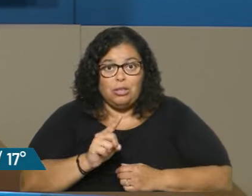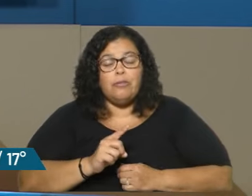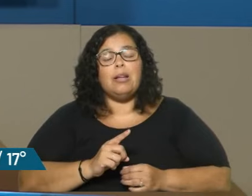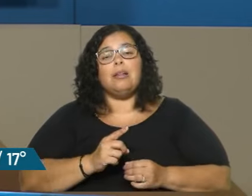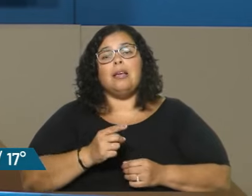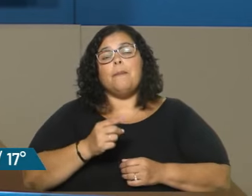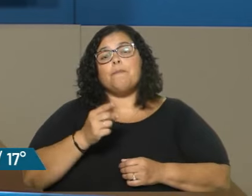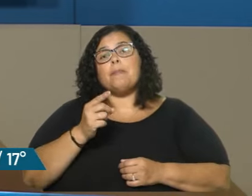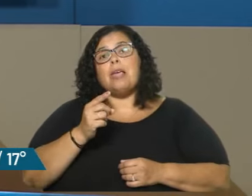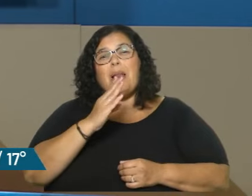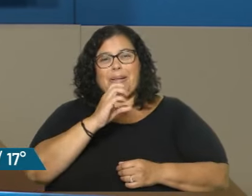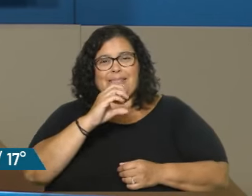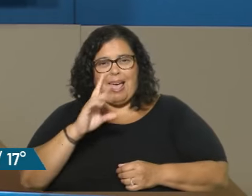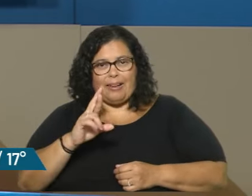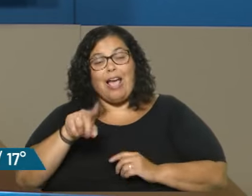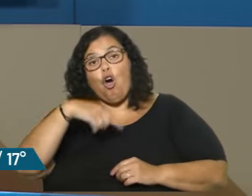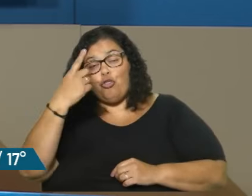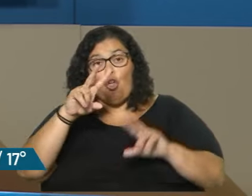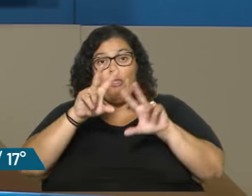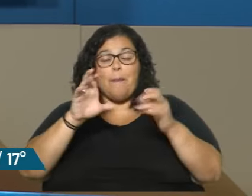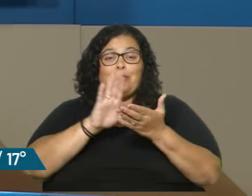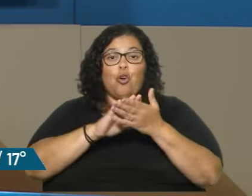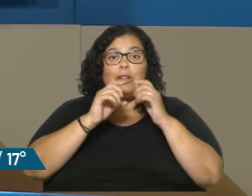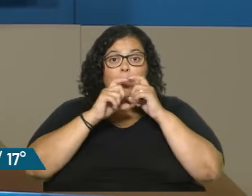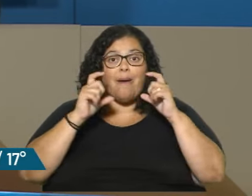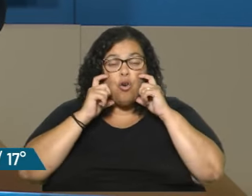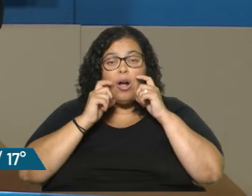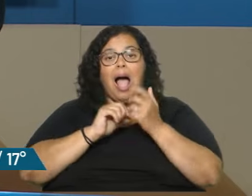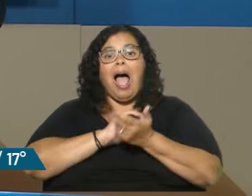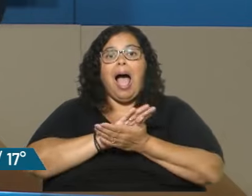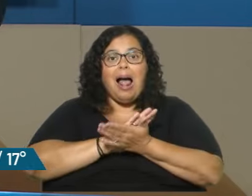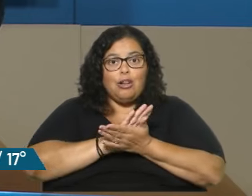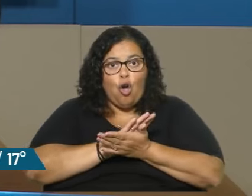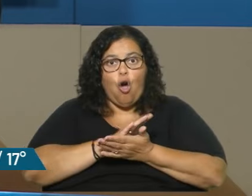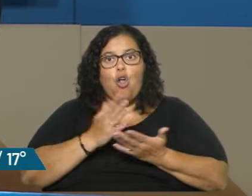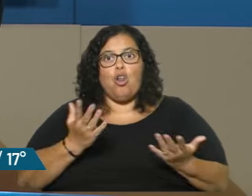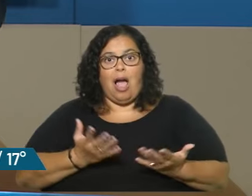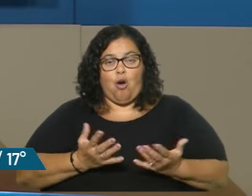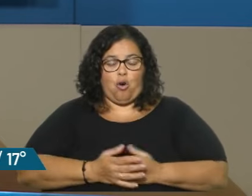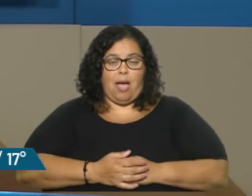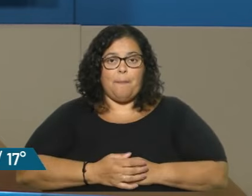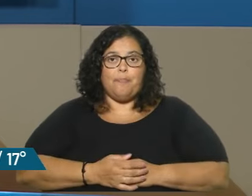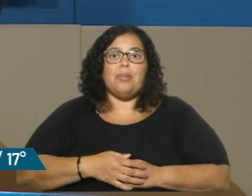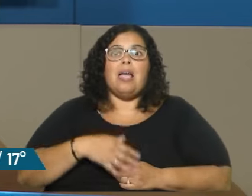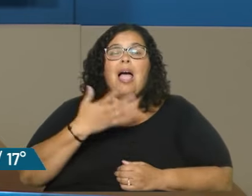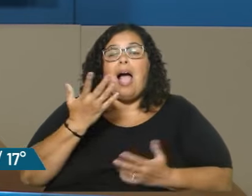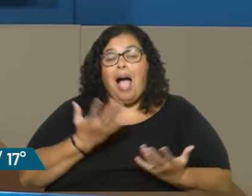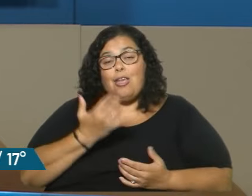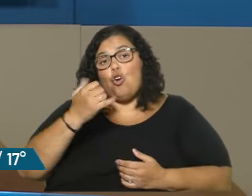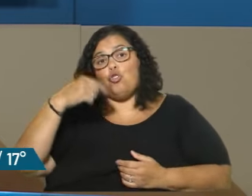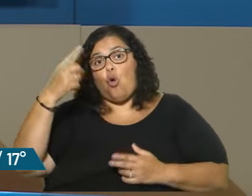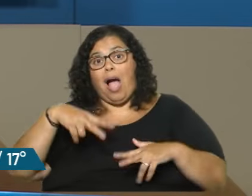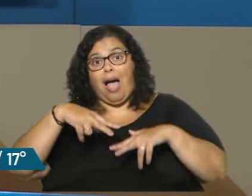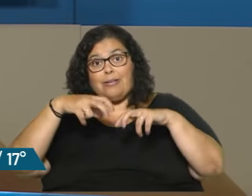del tapabocas, del alcohol en gel, que hoy por hoy tenemos un metanálisis, que es el estudio más fuerte, más